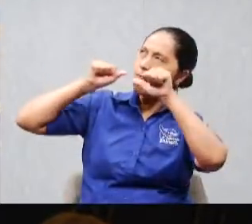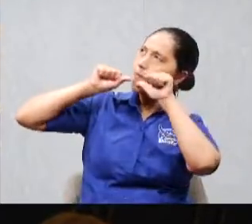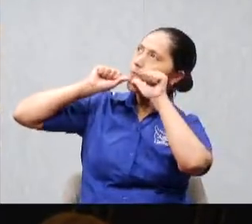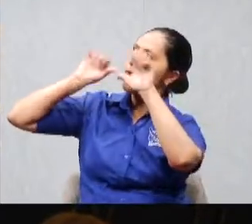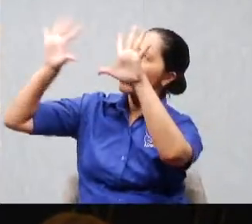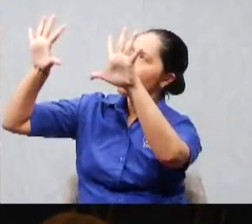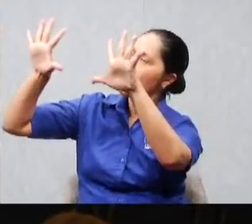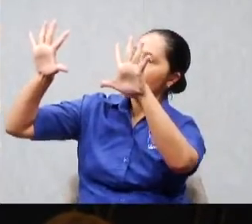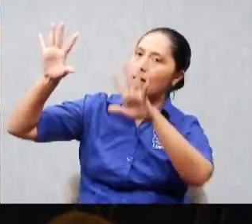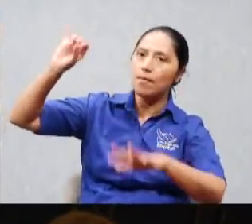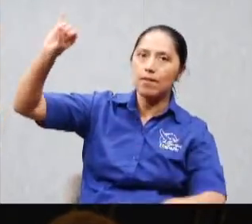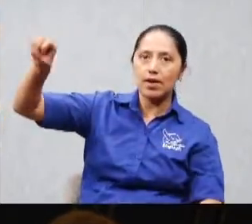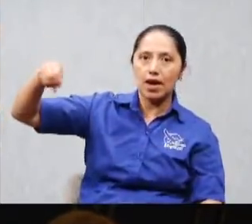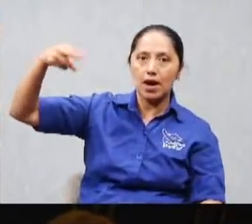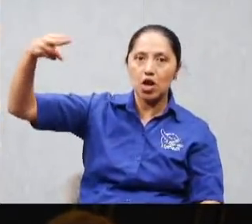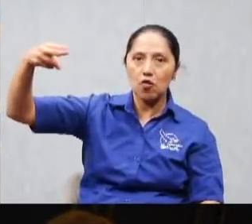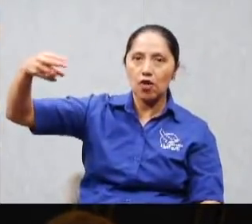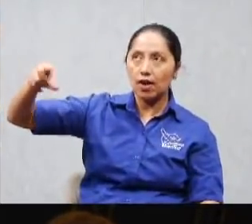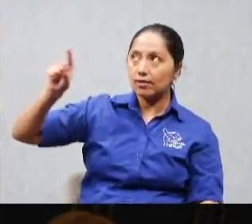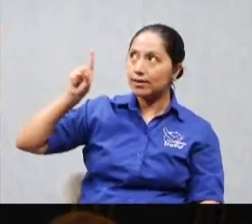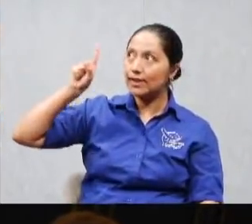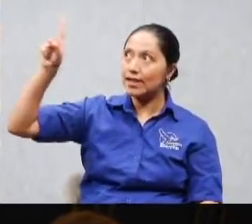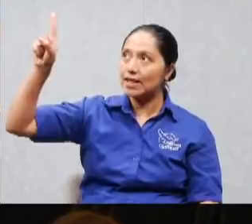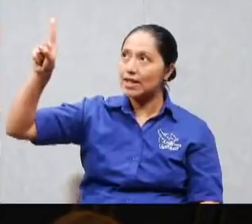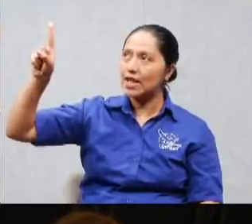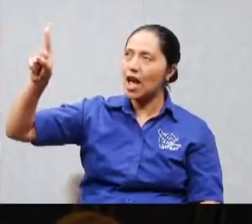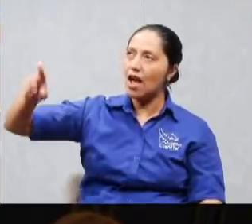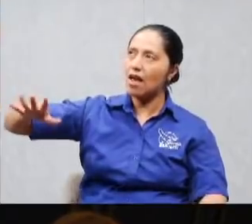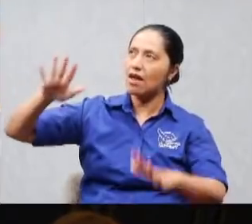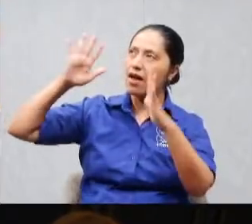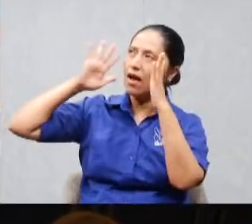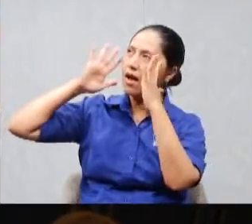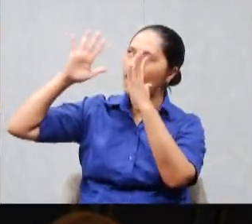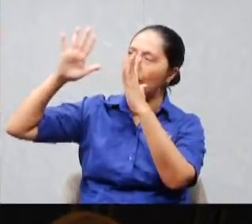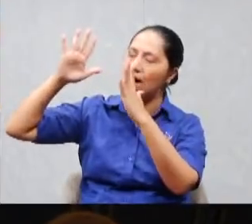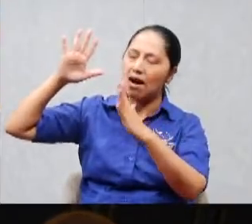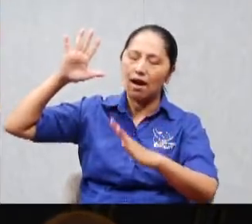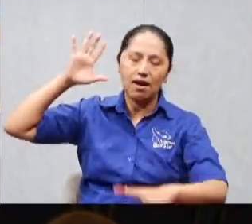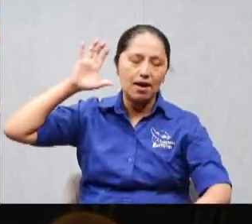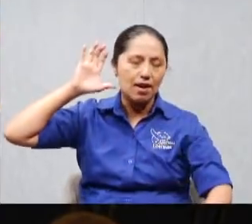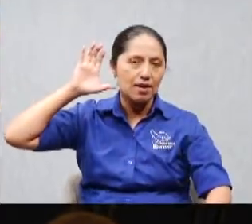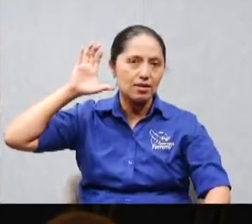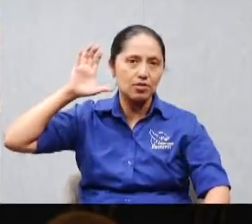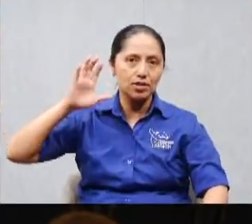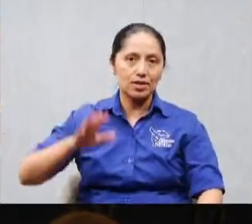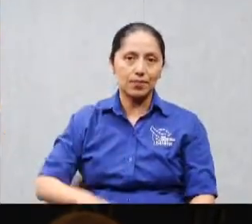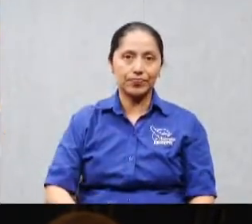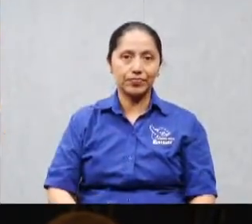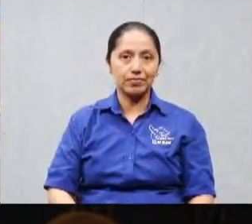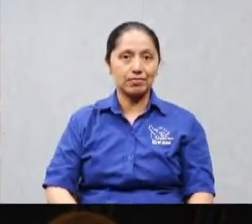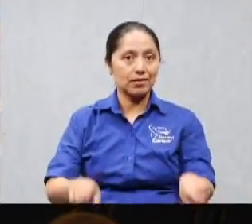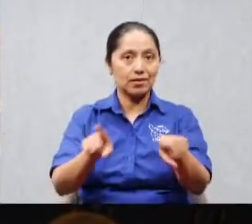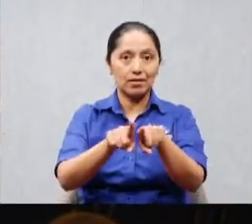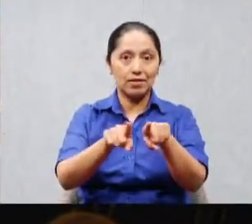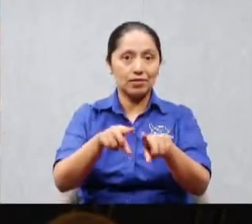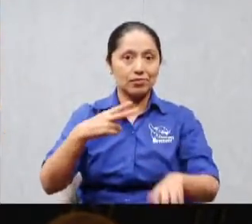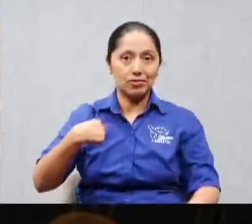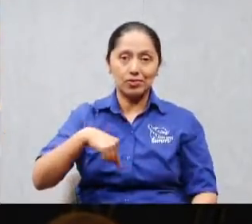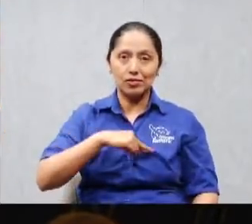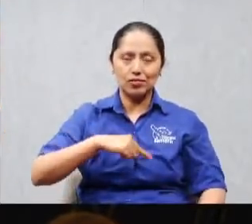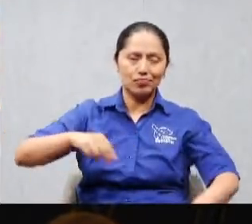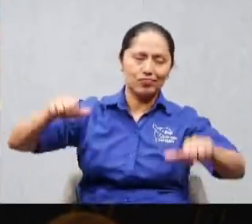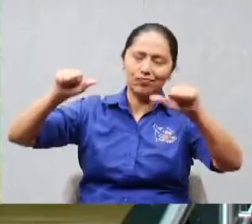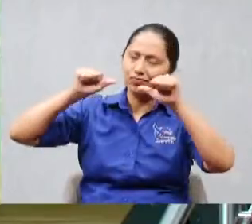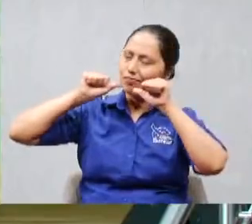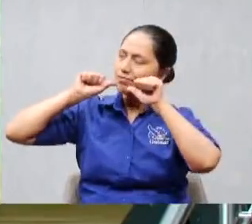y él me oyó entonces a veces clamamos hasta en el fondo del abismo entonces